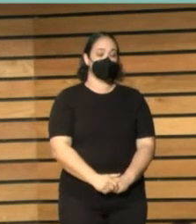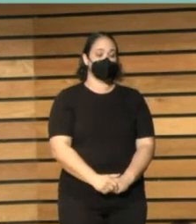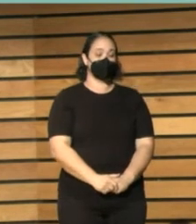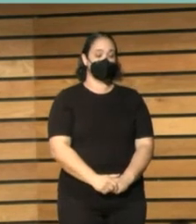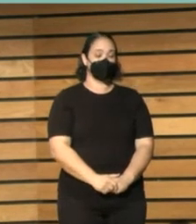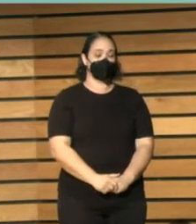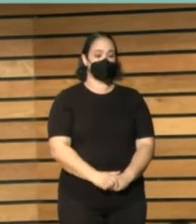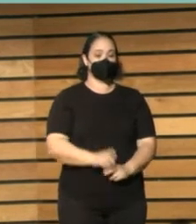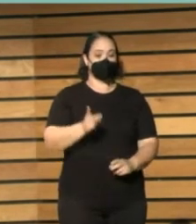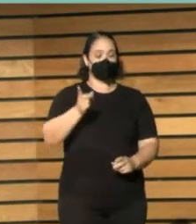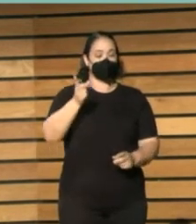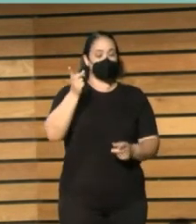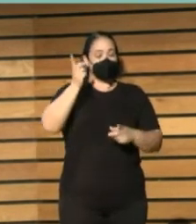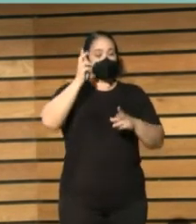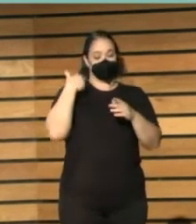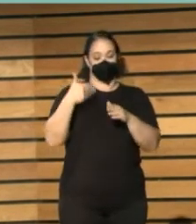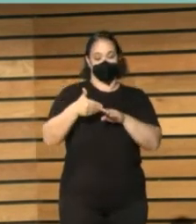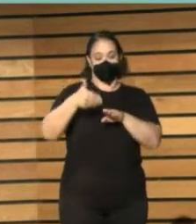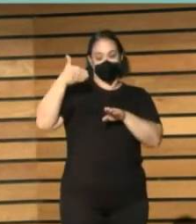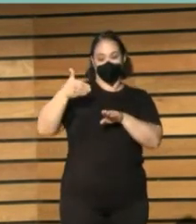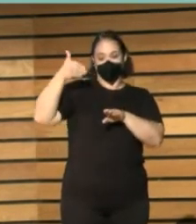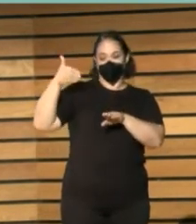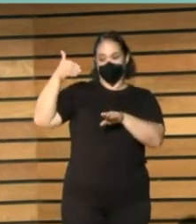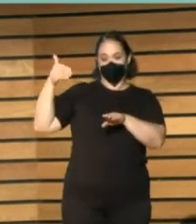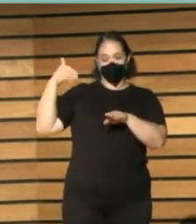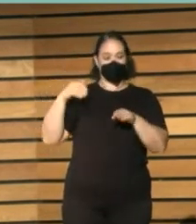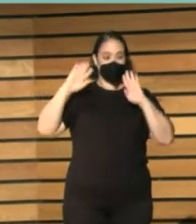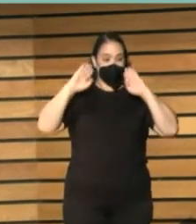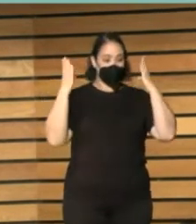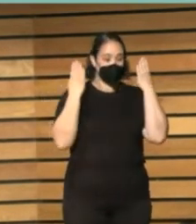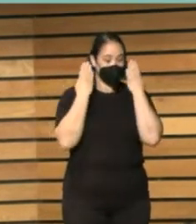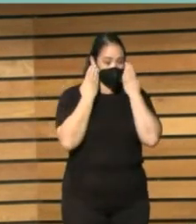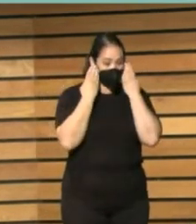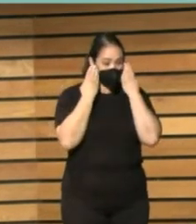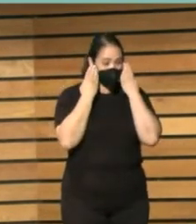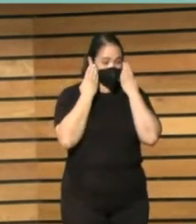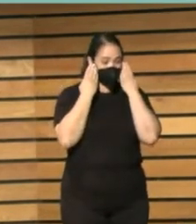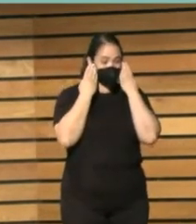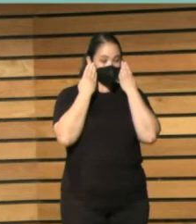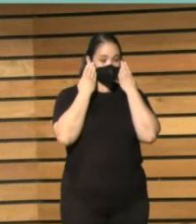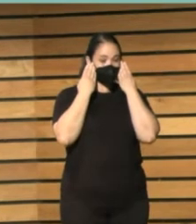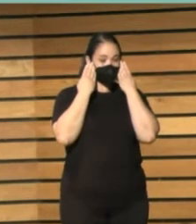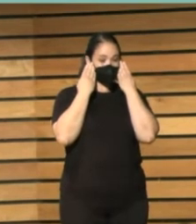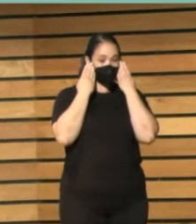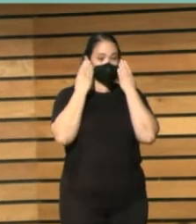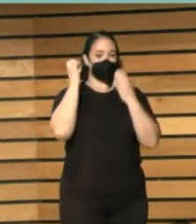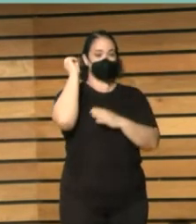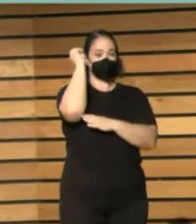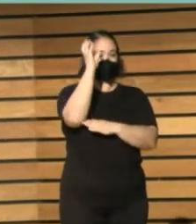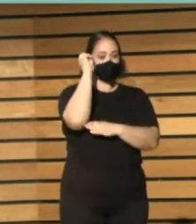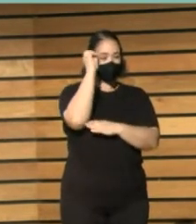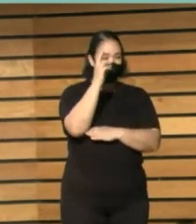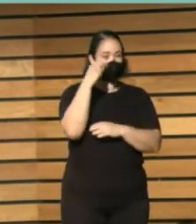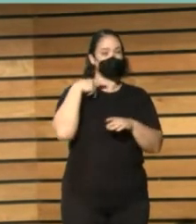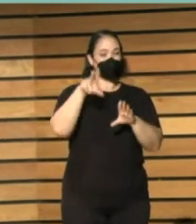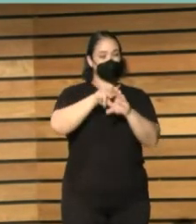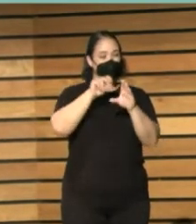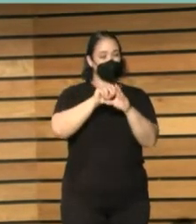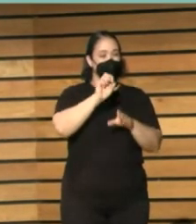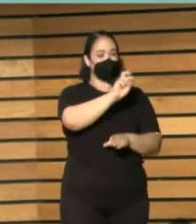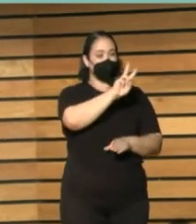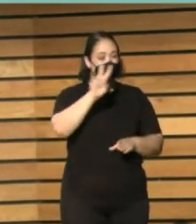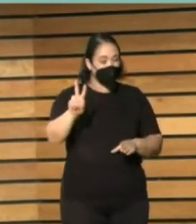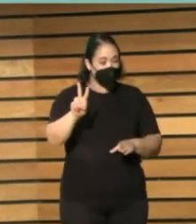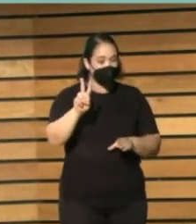Lo que hemos tratado estos días en el Congreso desde la conferencia a la videoconferencia desde Estados Unidos